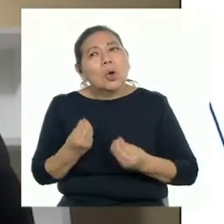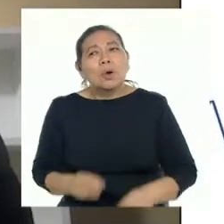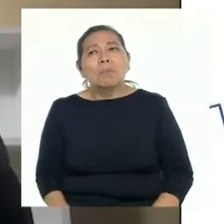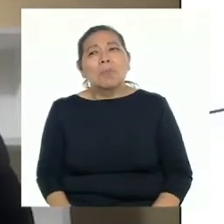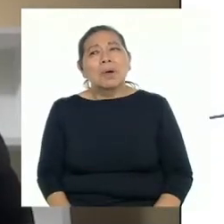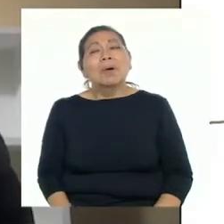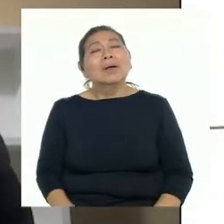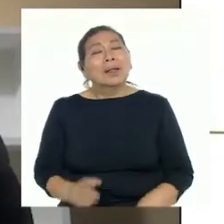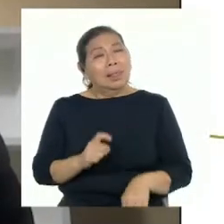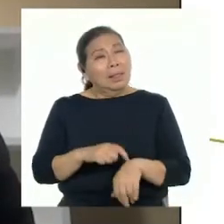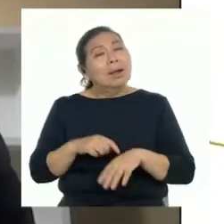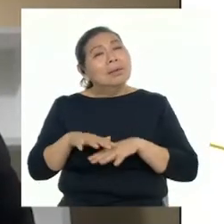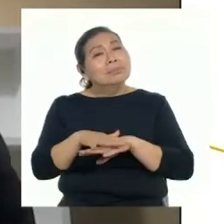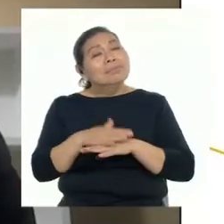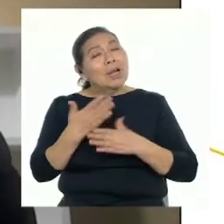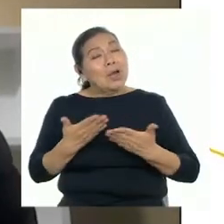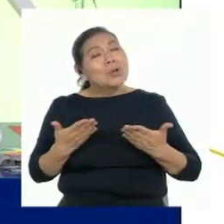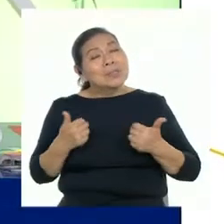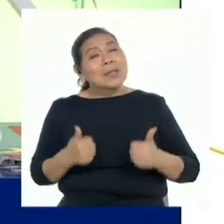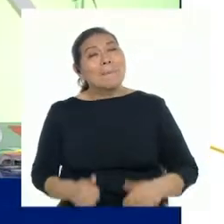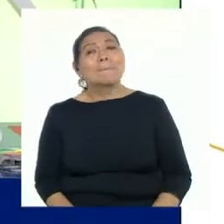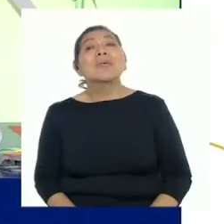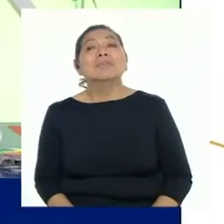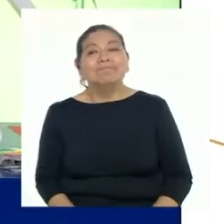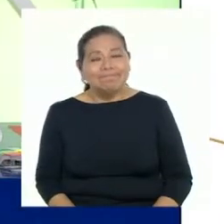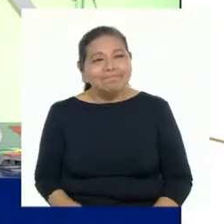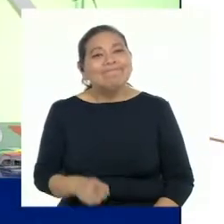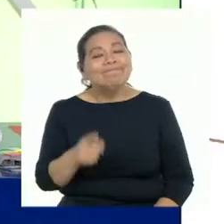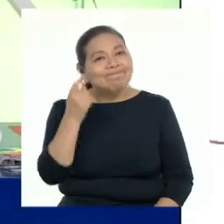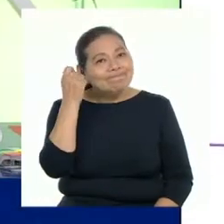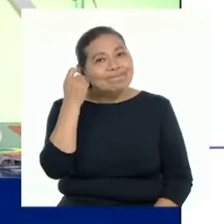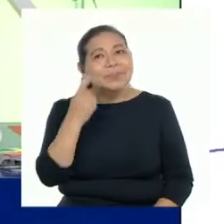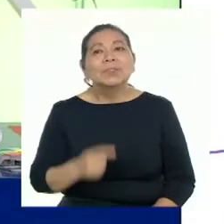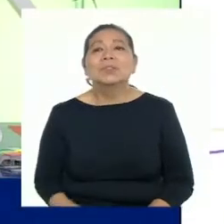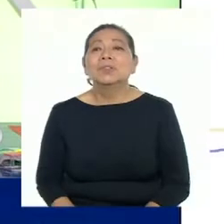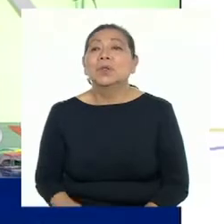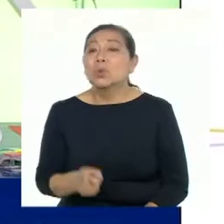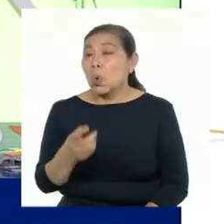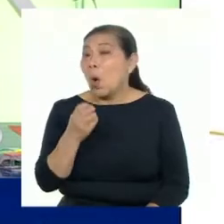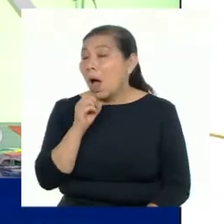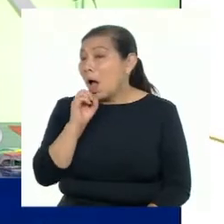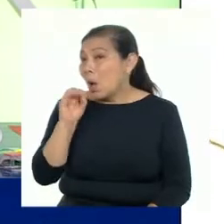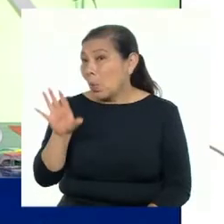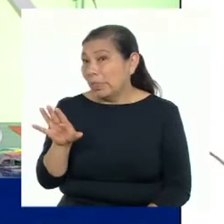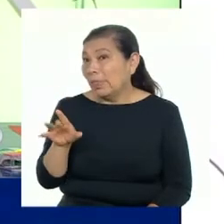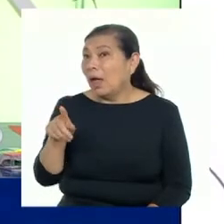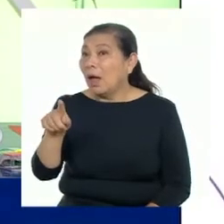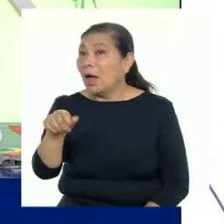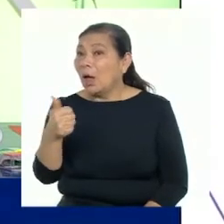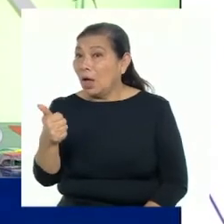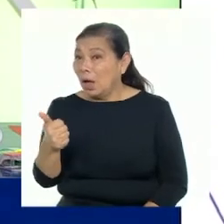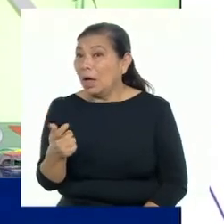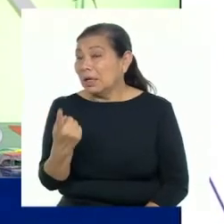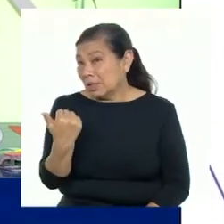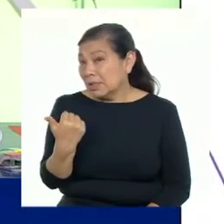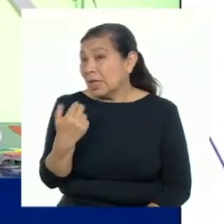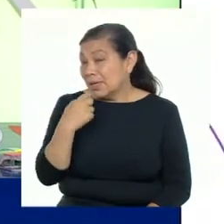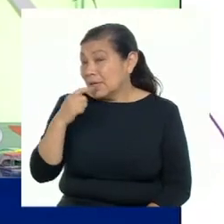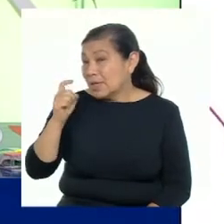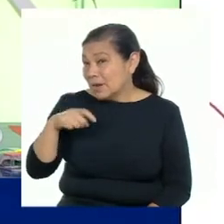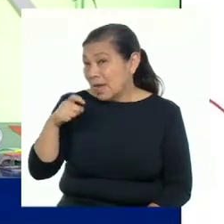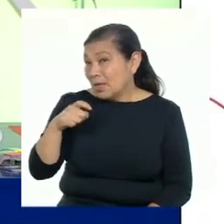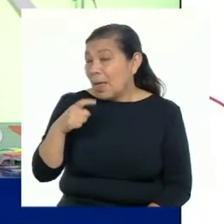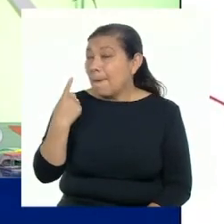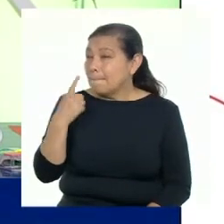lleva tiempo planificar las cosas bien. Claro, entiendo. Jocelyn, ¿le has contado a alguien sobre esos proyectos? ¿Es necesario